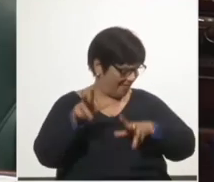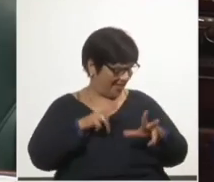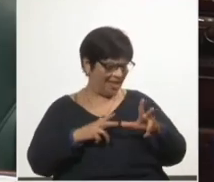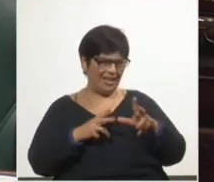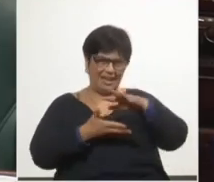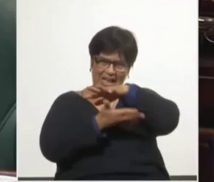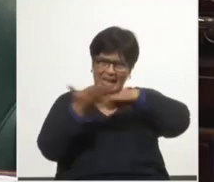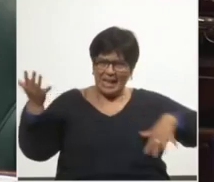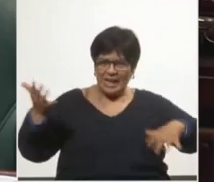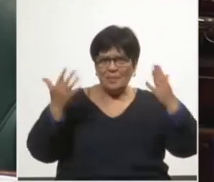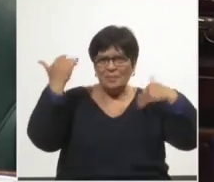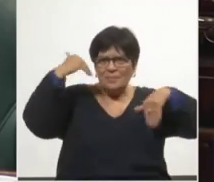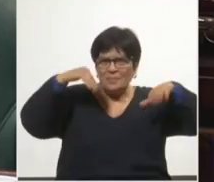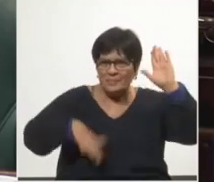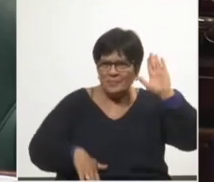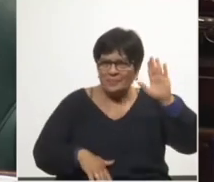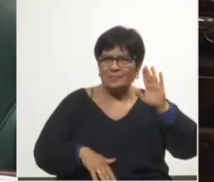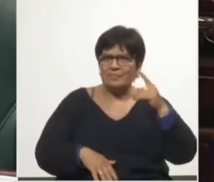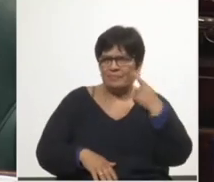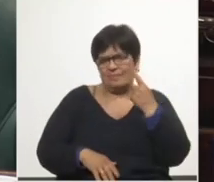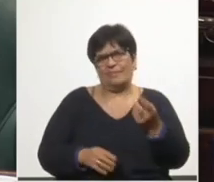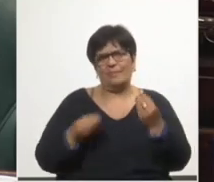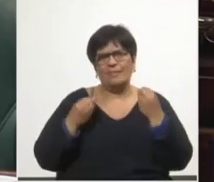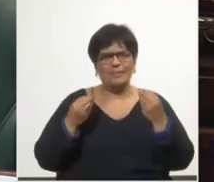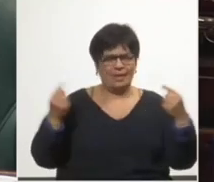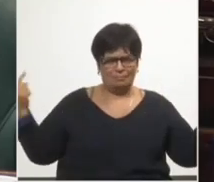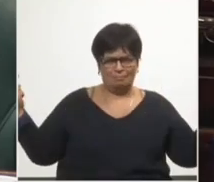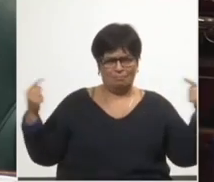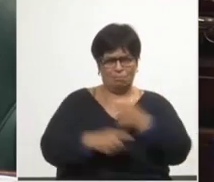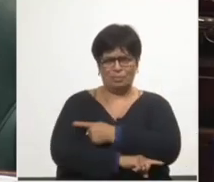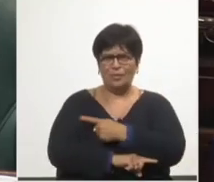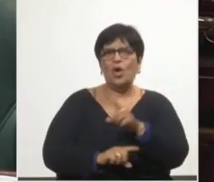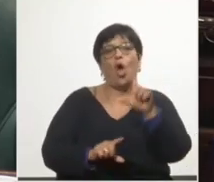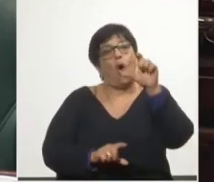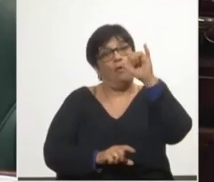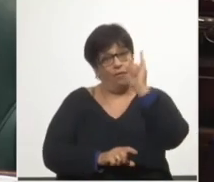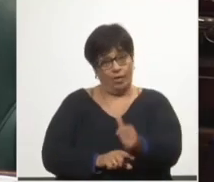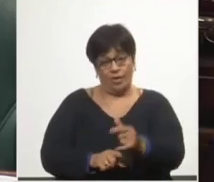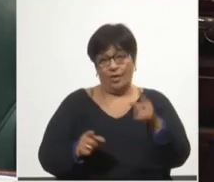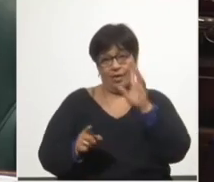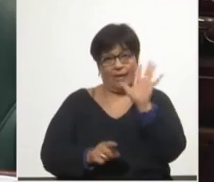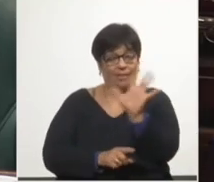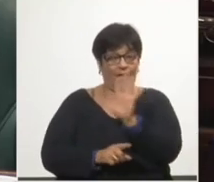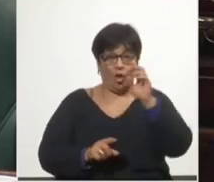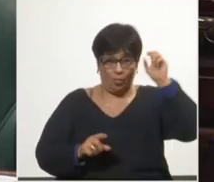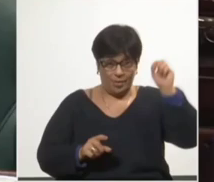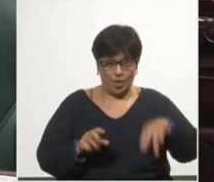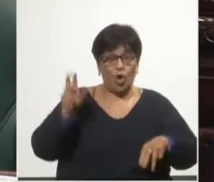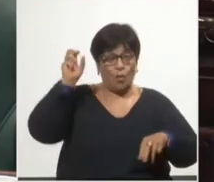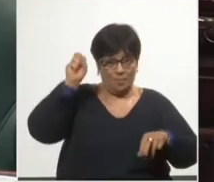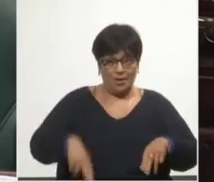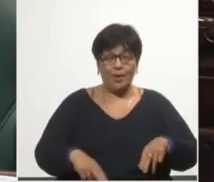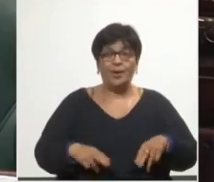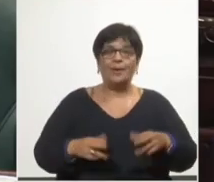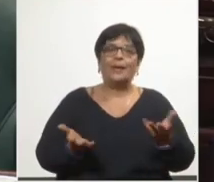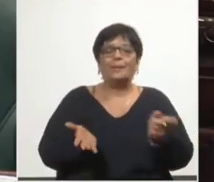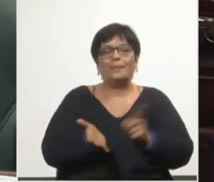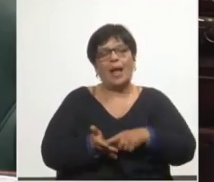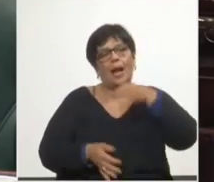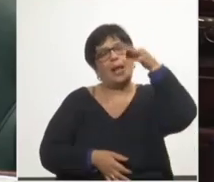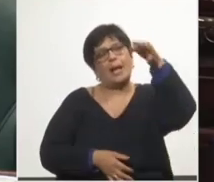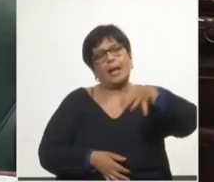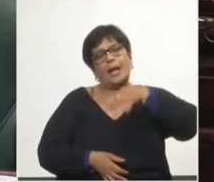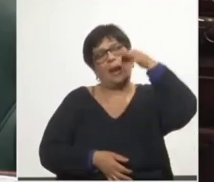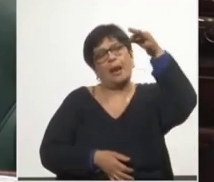informe en mayoría, si tendremos visiones diferentes, claro que sí. Y mientras el equipo económico exponía su misión